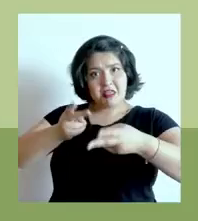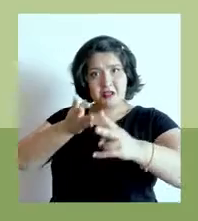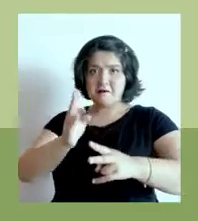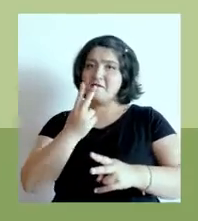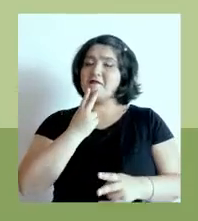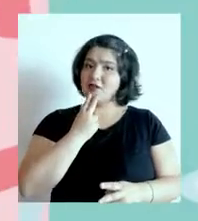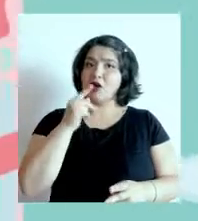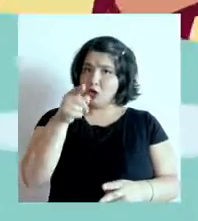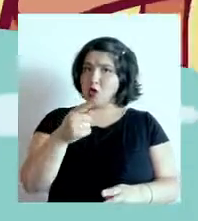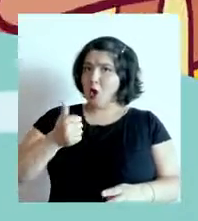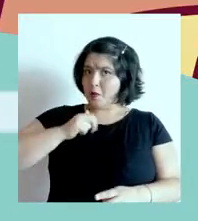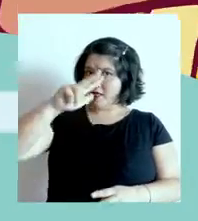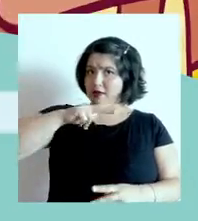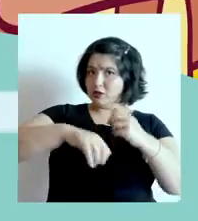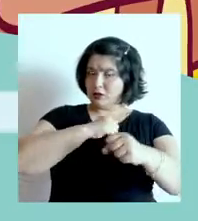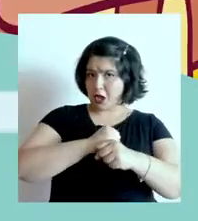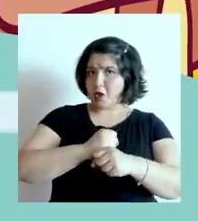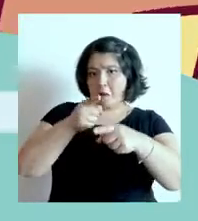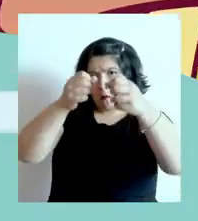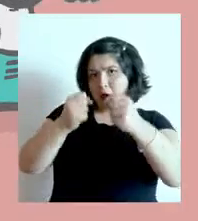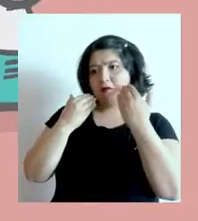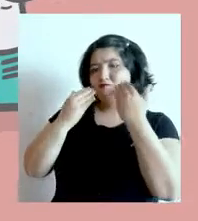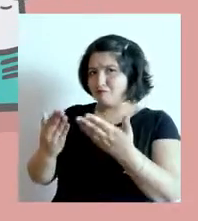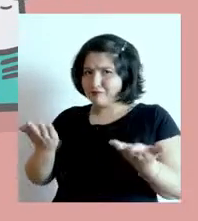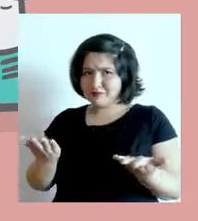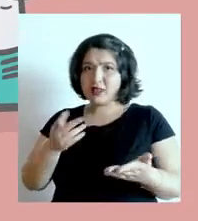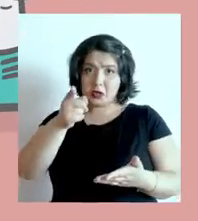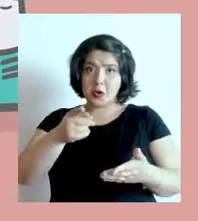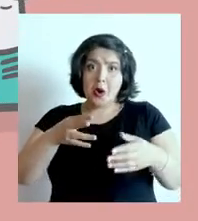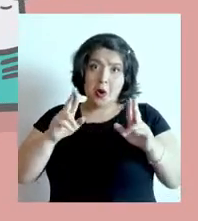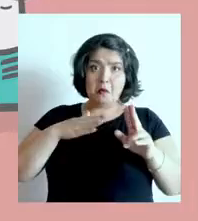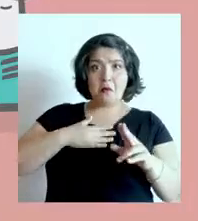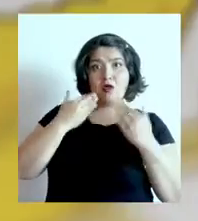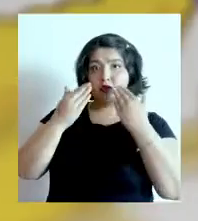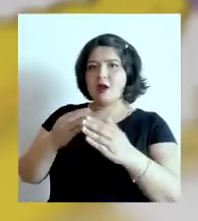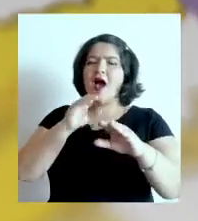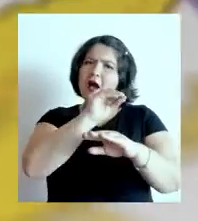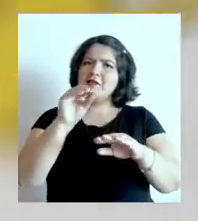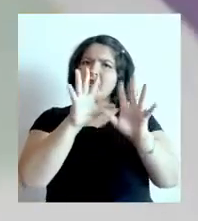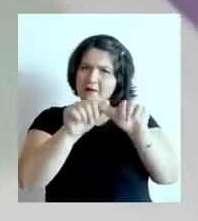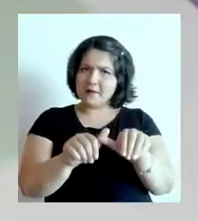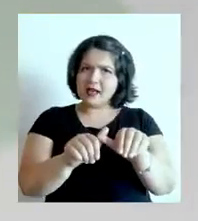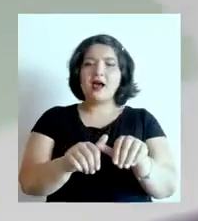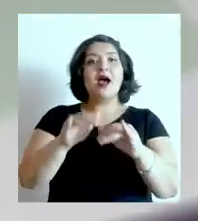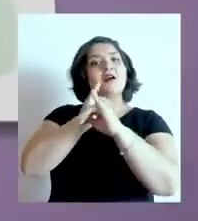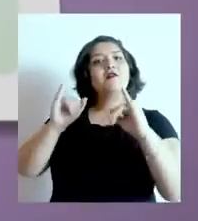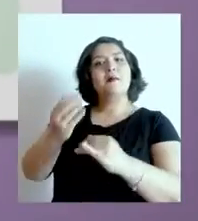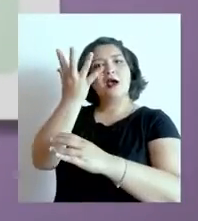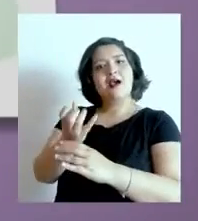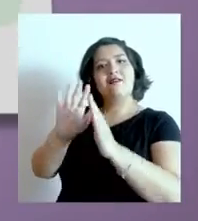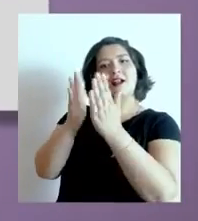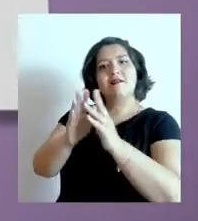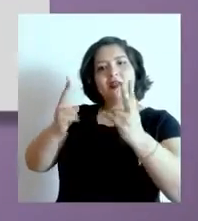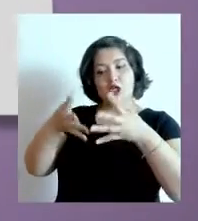viviendo. Y tú al cumplir 18 tienes el derecho de donarlos. Si tu deseo es donar, comunícaselo a tu familia. Infórmate y descarga el libro de los derechos